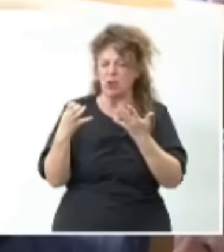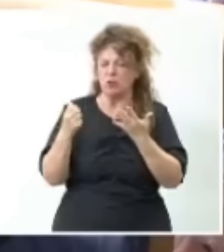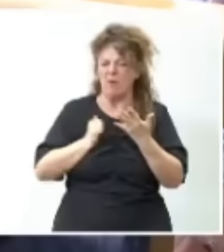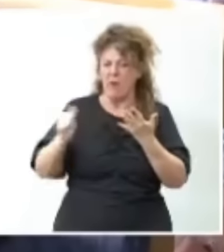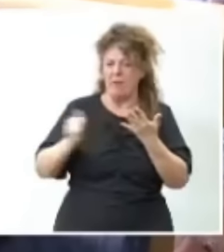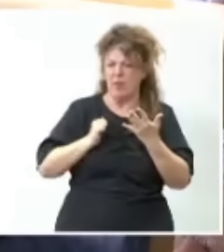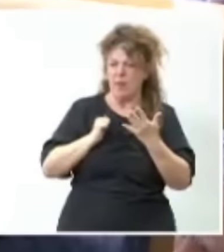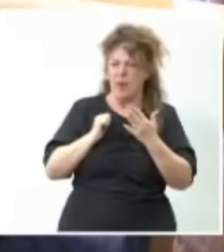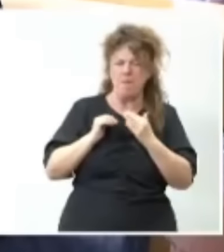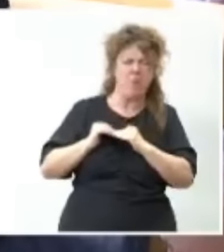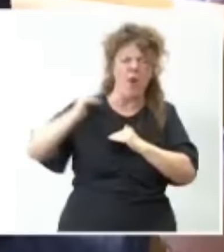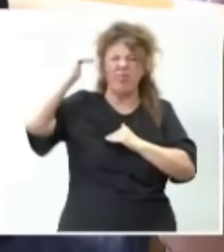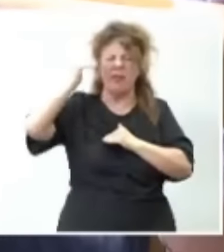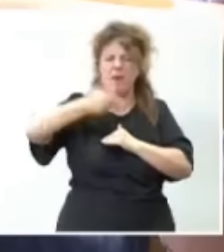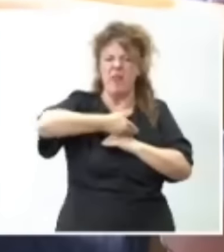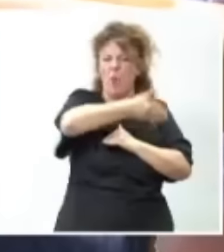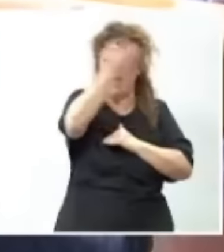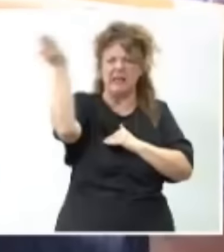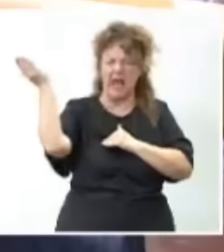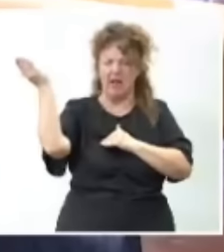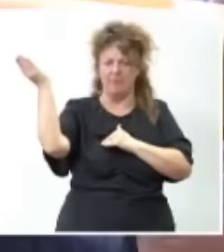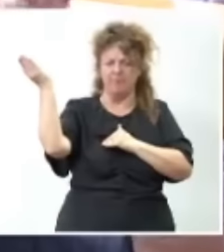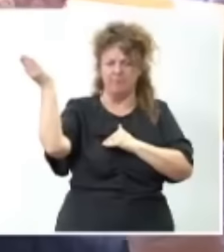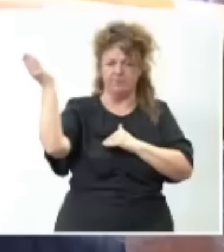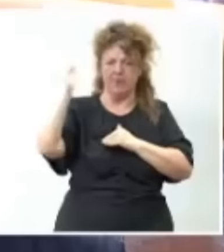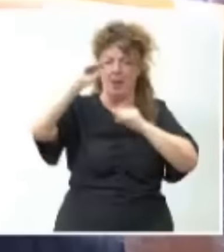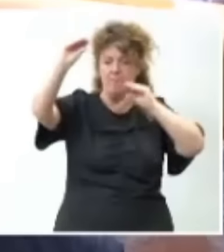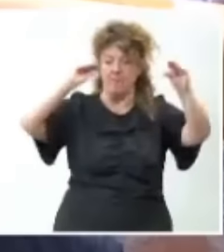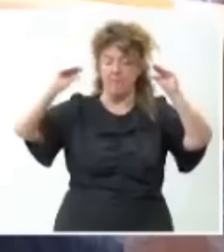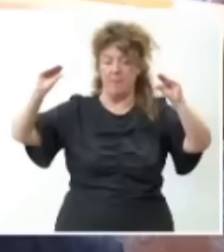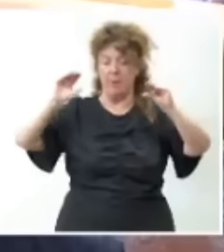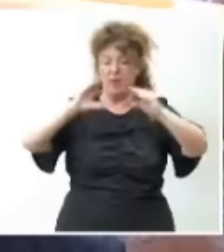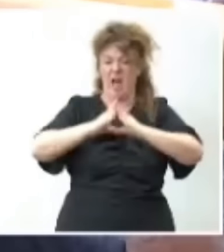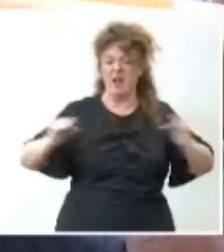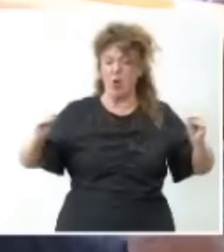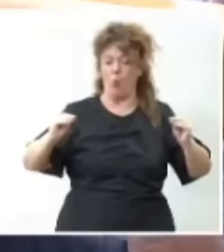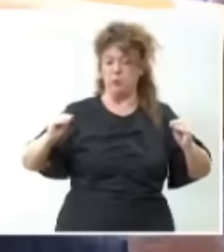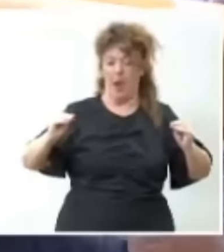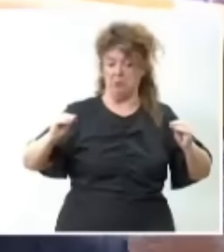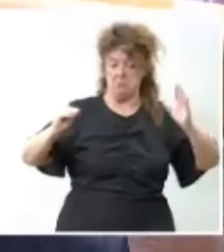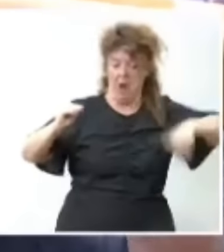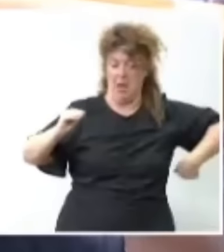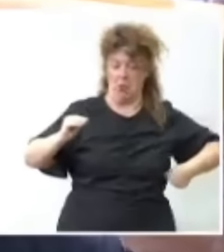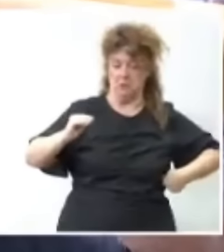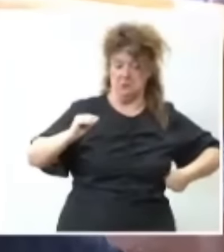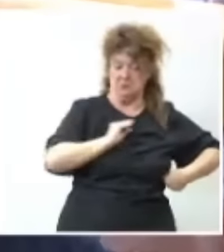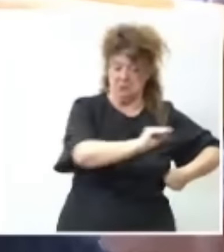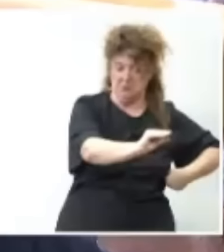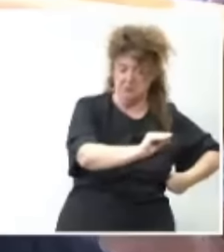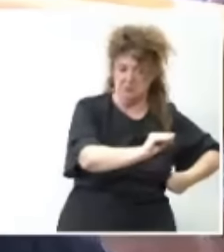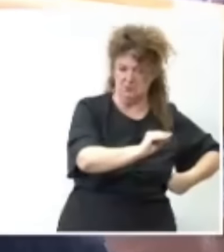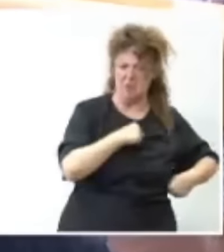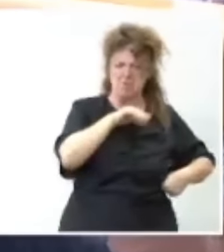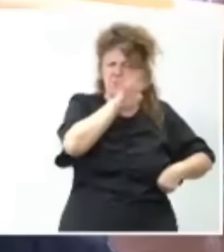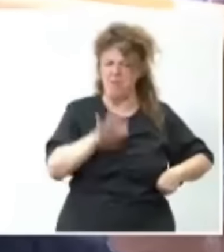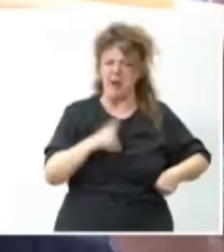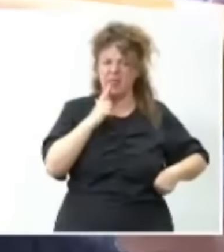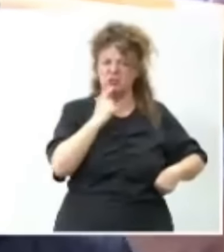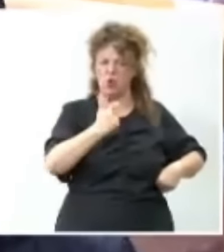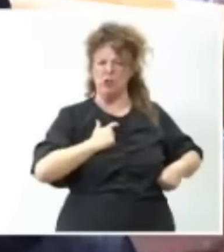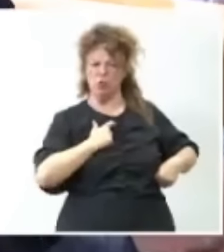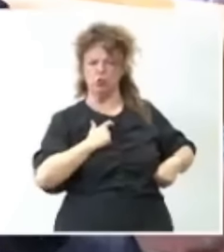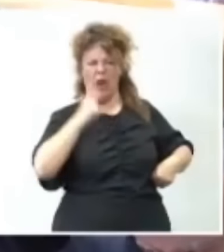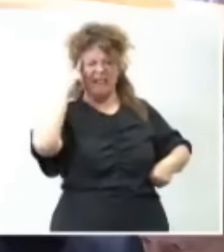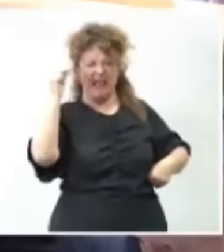por encima de cualquier cantidad que haya podido dar la Junta de Andalucía a los propios sectores pesqueros, me parece un insulto a la